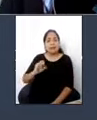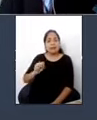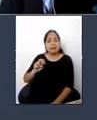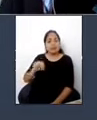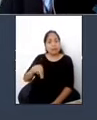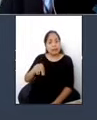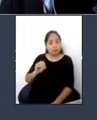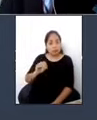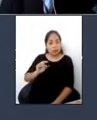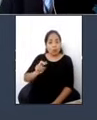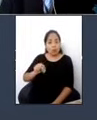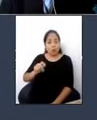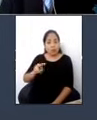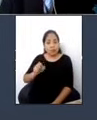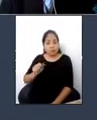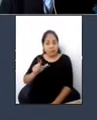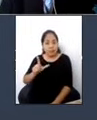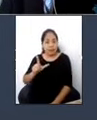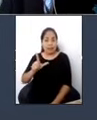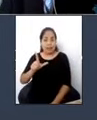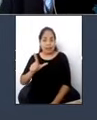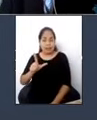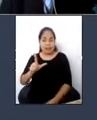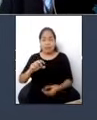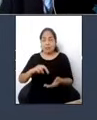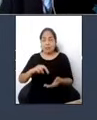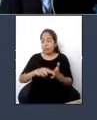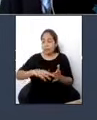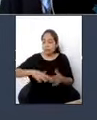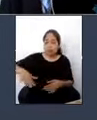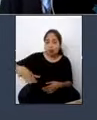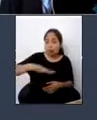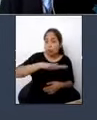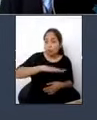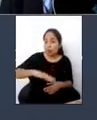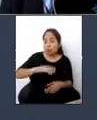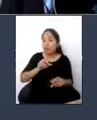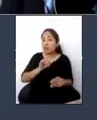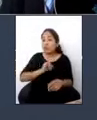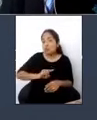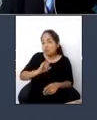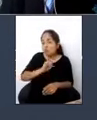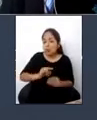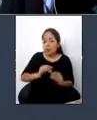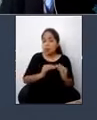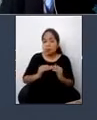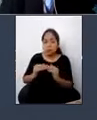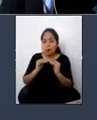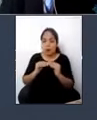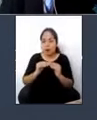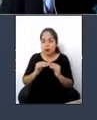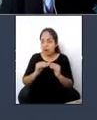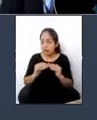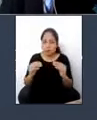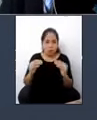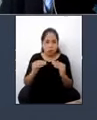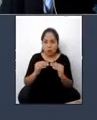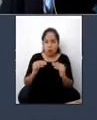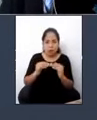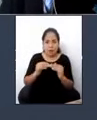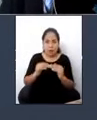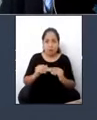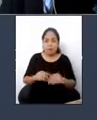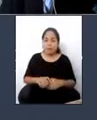todas las personas en la mayor medida posible, sin necesidad de que se adapten o especialicen y con el objeto